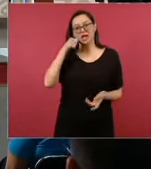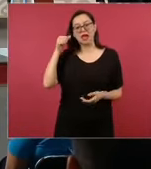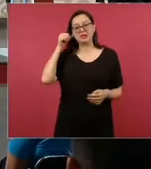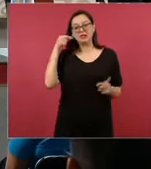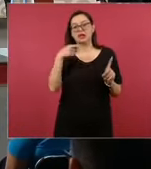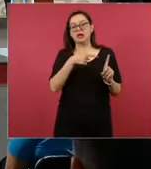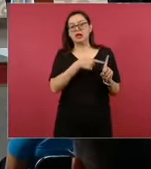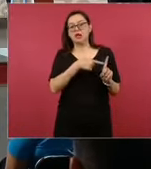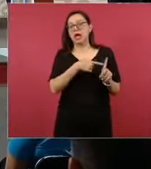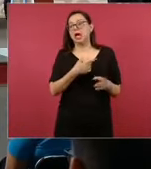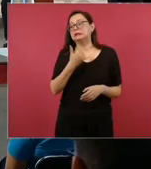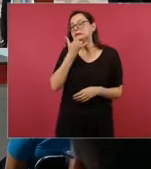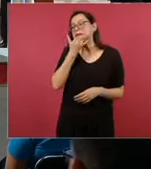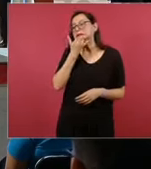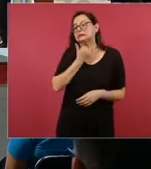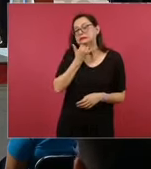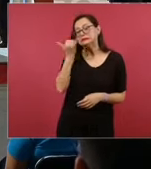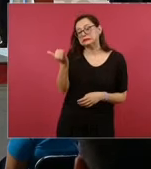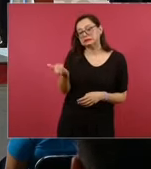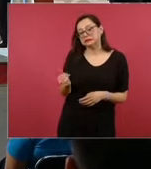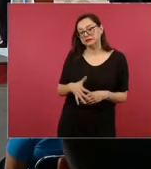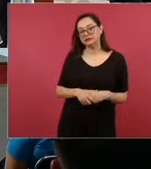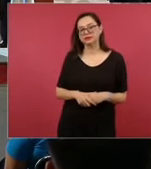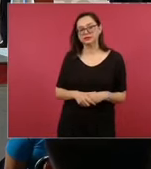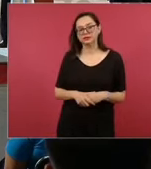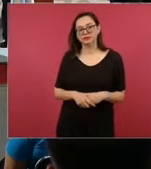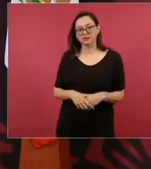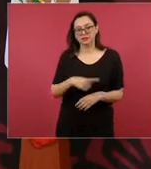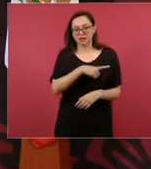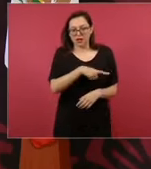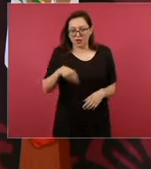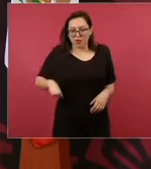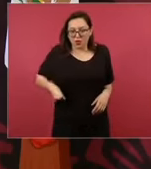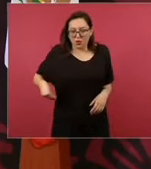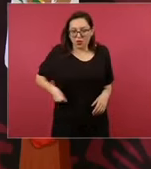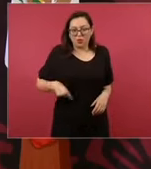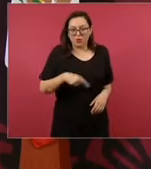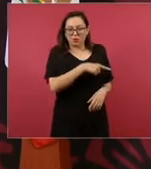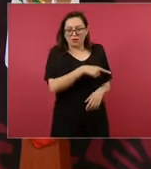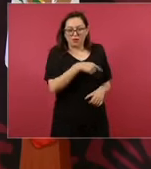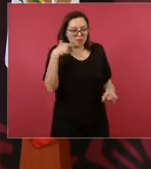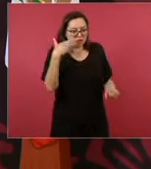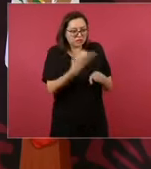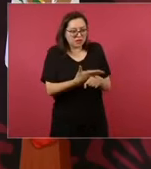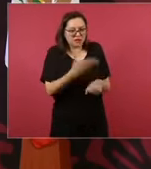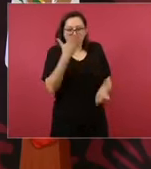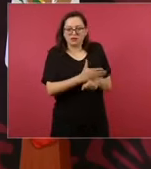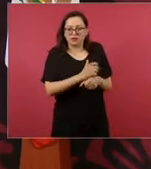Bueno, y no hay ninguna responsabilidad de una empresa así,